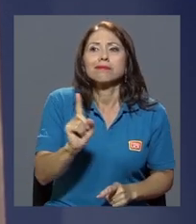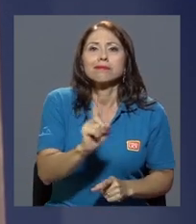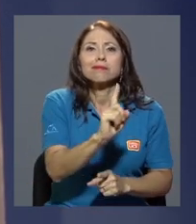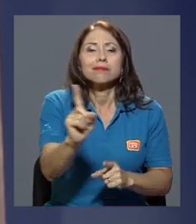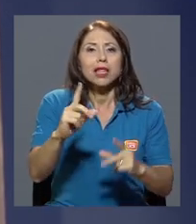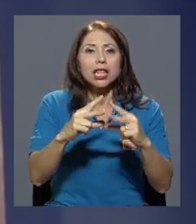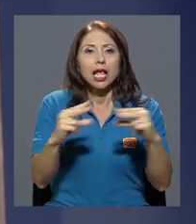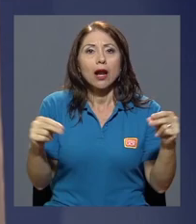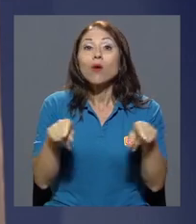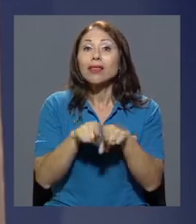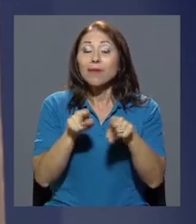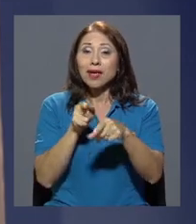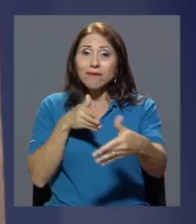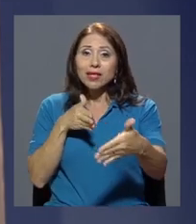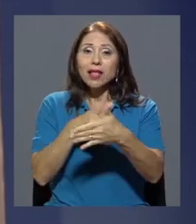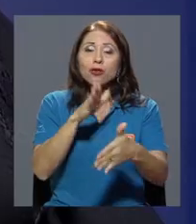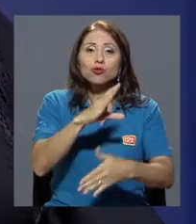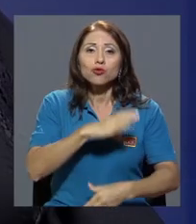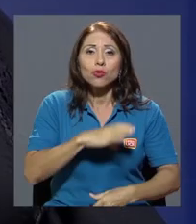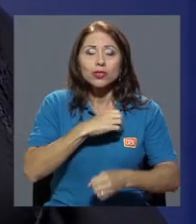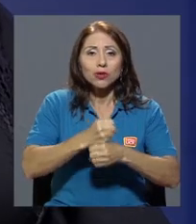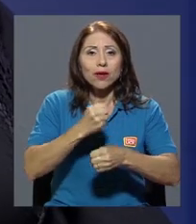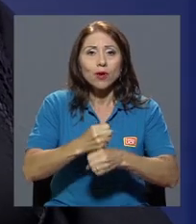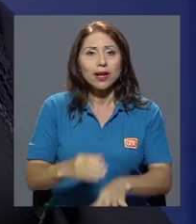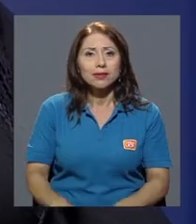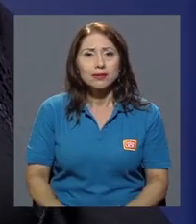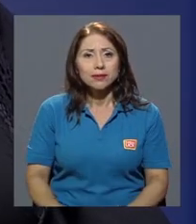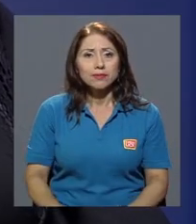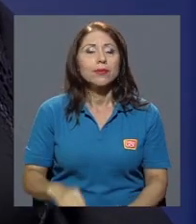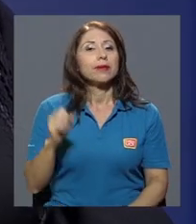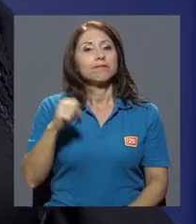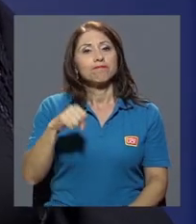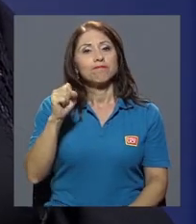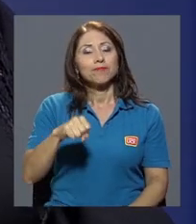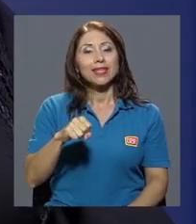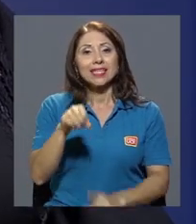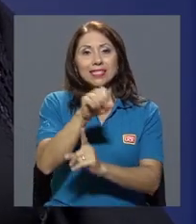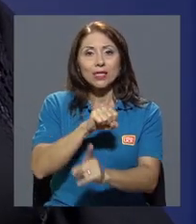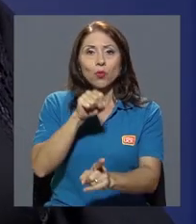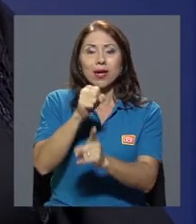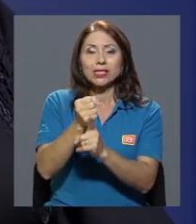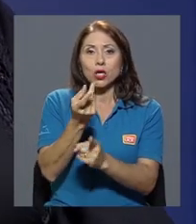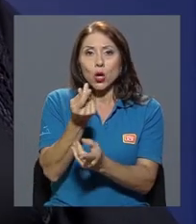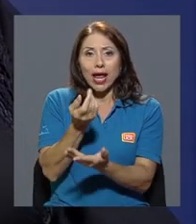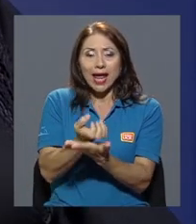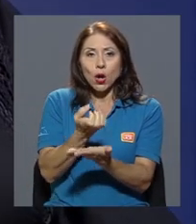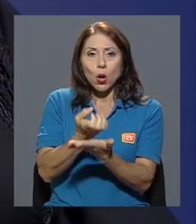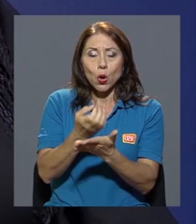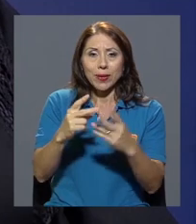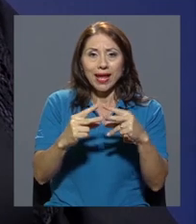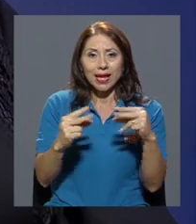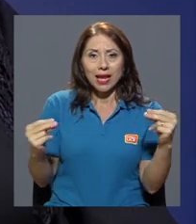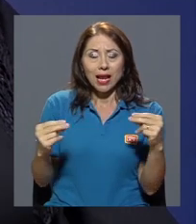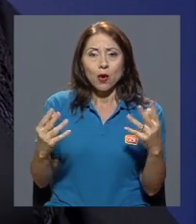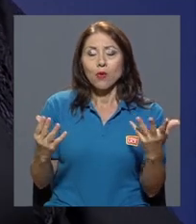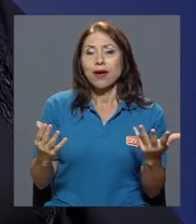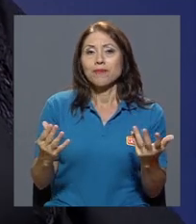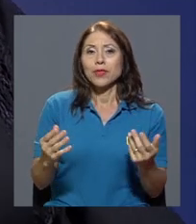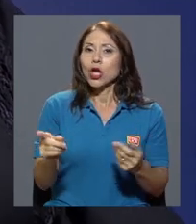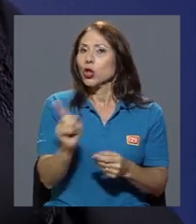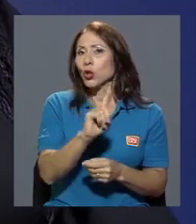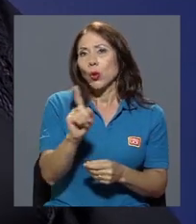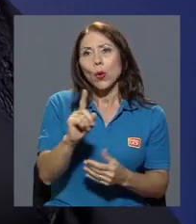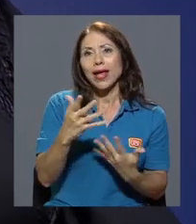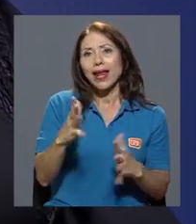también sus condiciones laborales. Así es. La situación económica en Nicaragua, digamos, no era una, digamos,